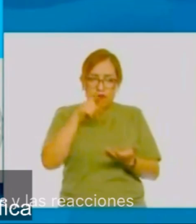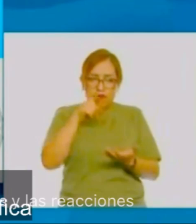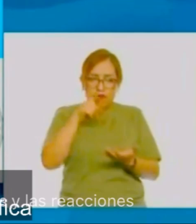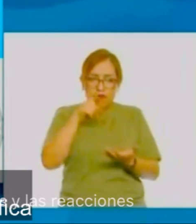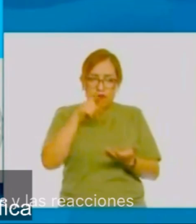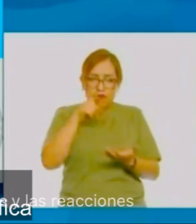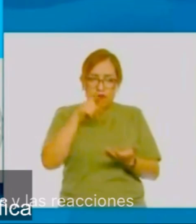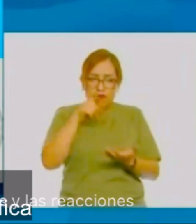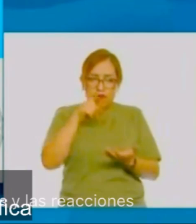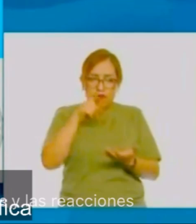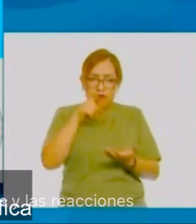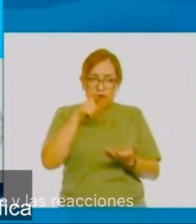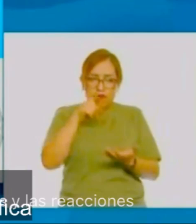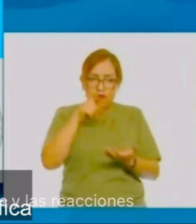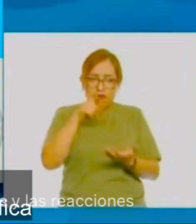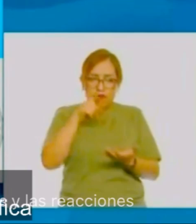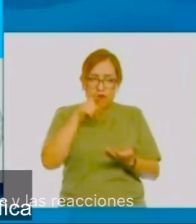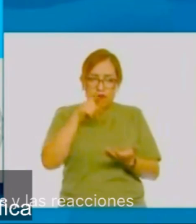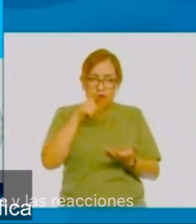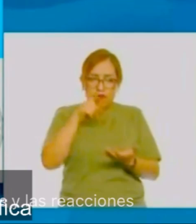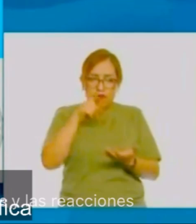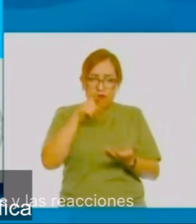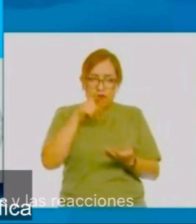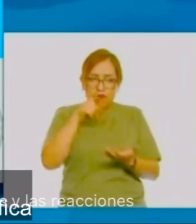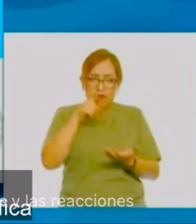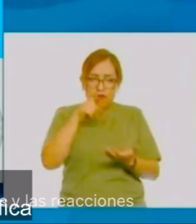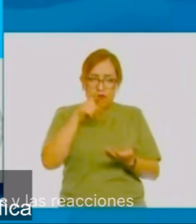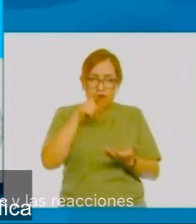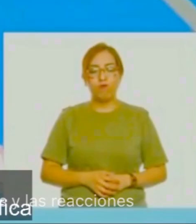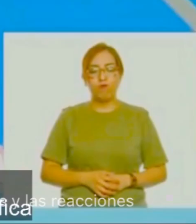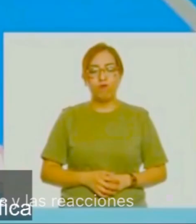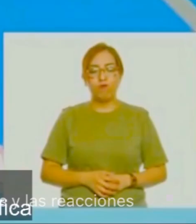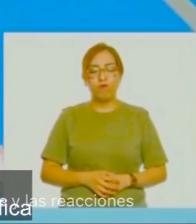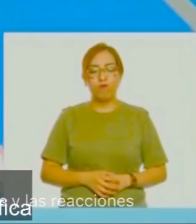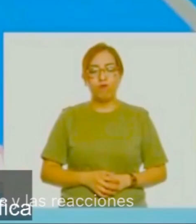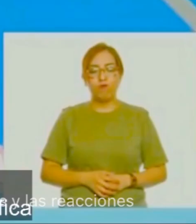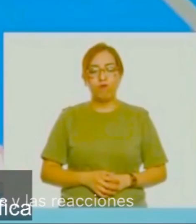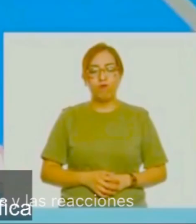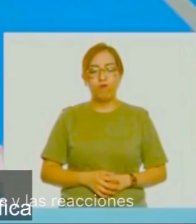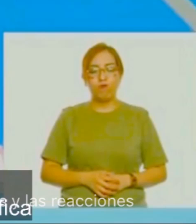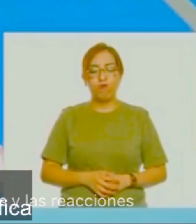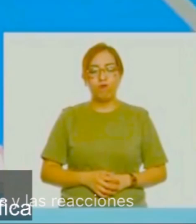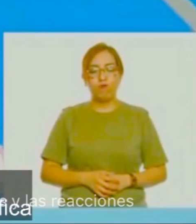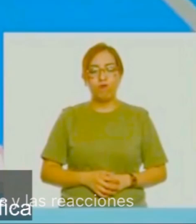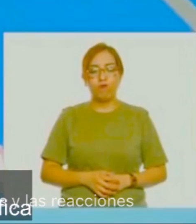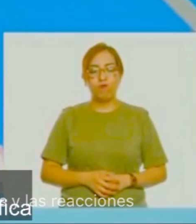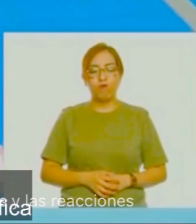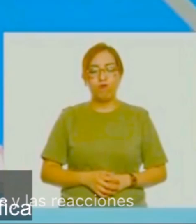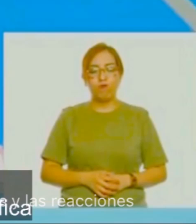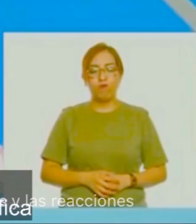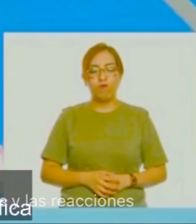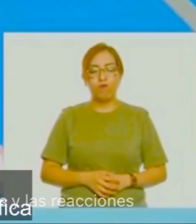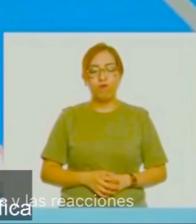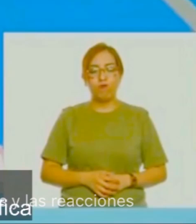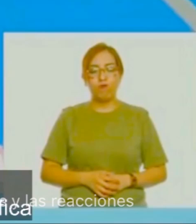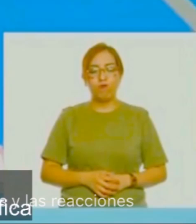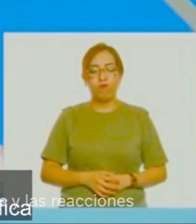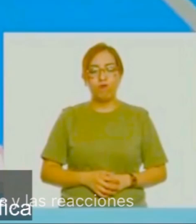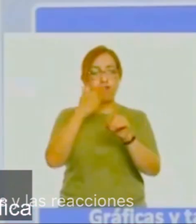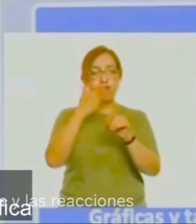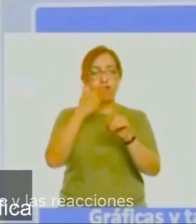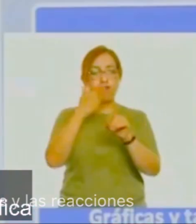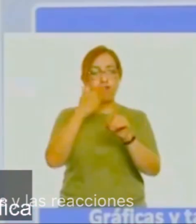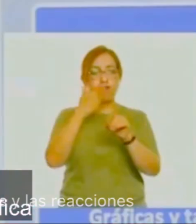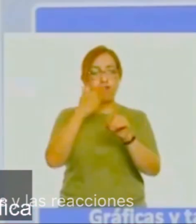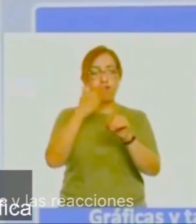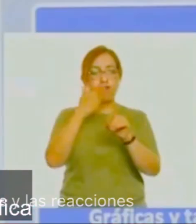herramienta para que los usuarios puedan realizar diversos tipos de trabajo. Aquí tienen algunas ideas y recomendaciones. Para la búsqueda de